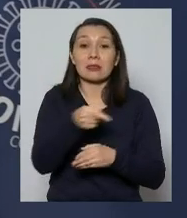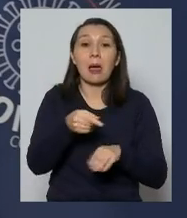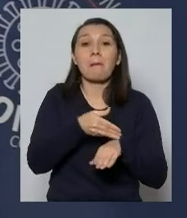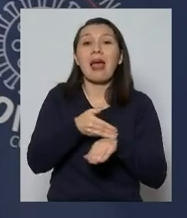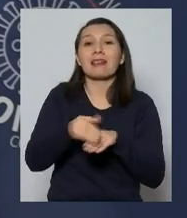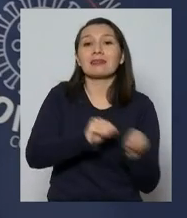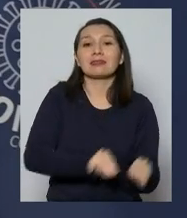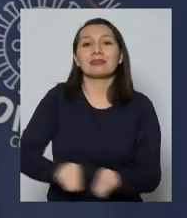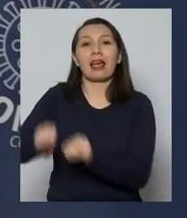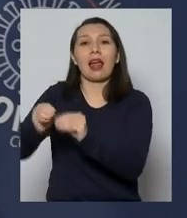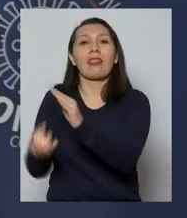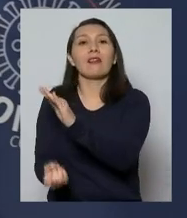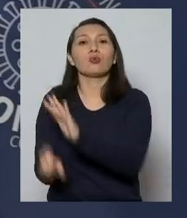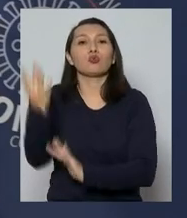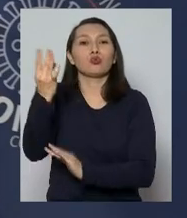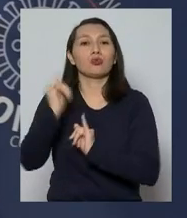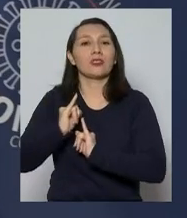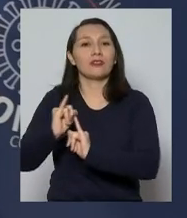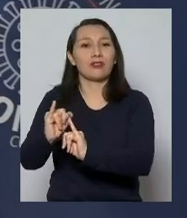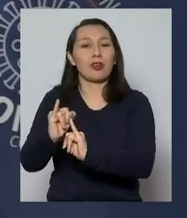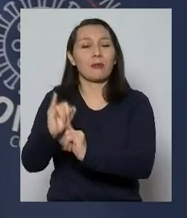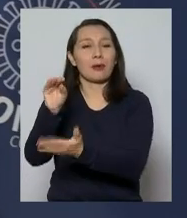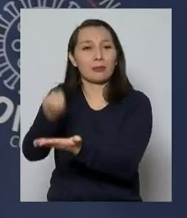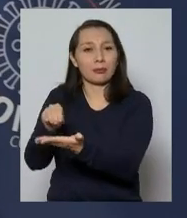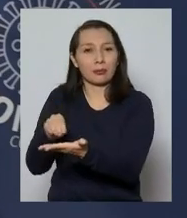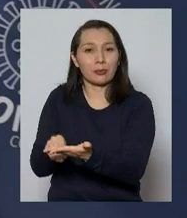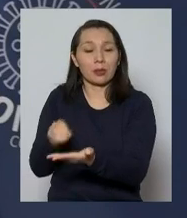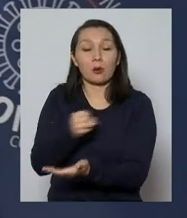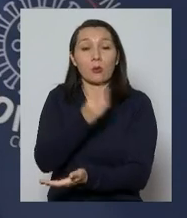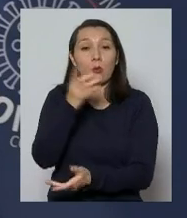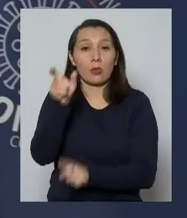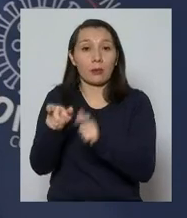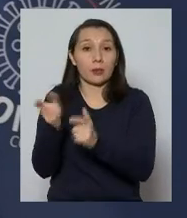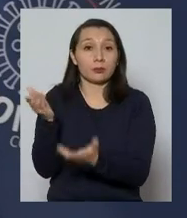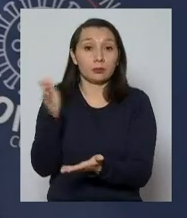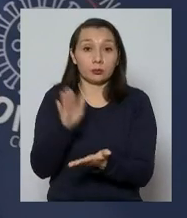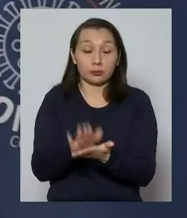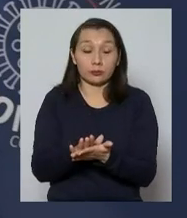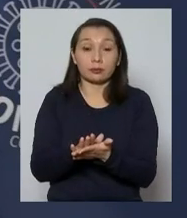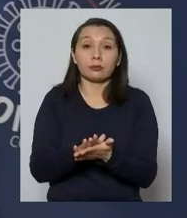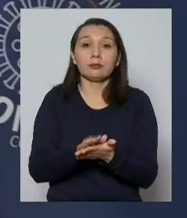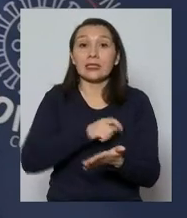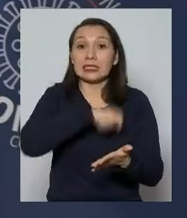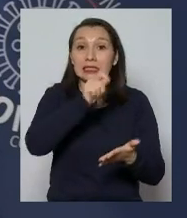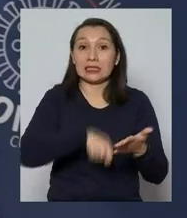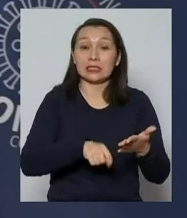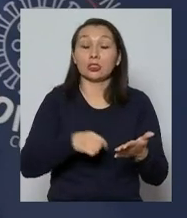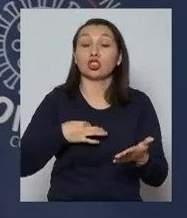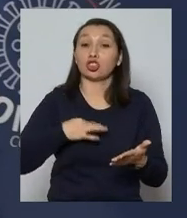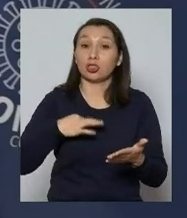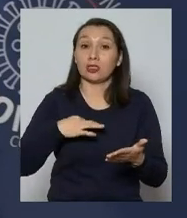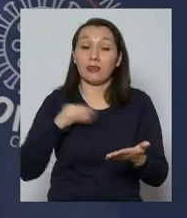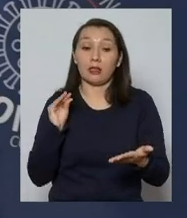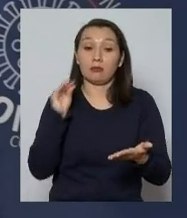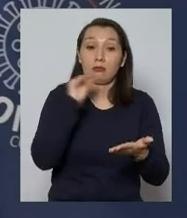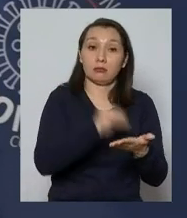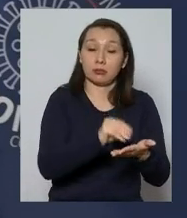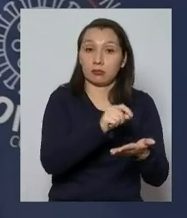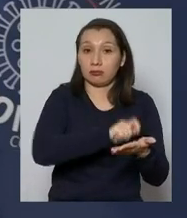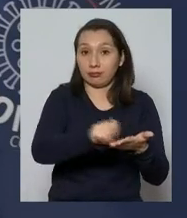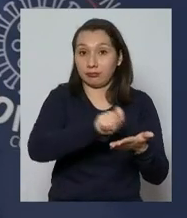semana la cantidad de fallecidos que inscribe el registro civil como tales